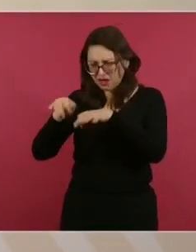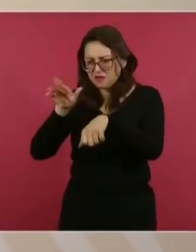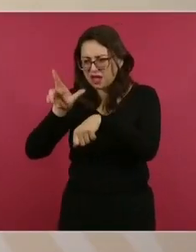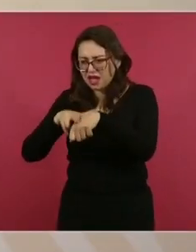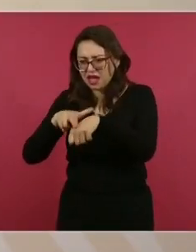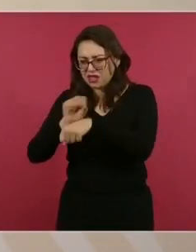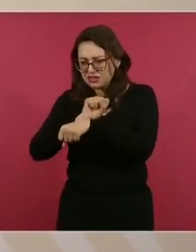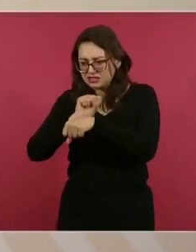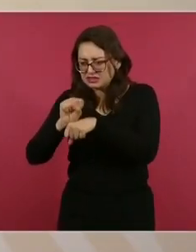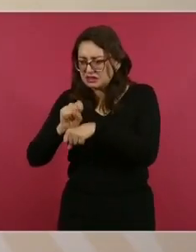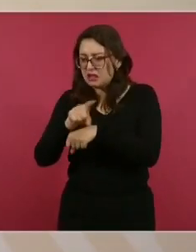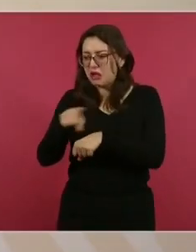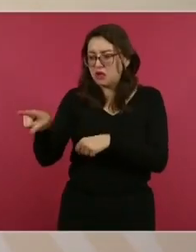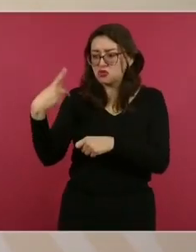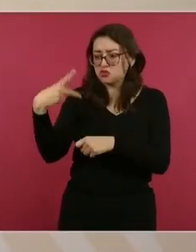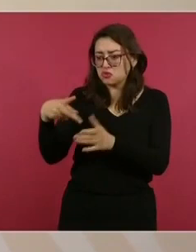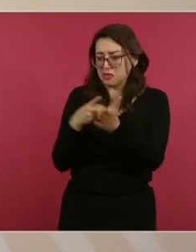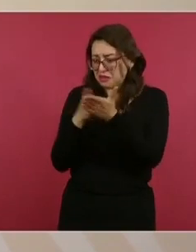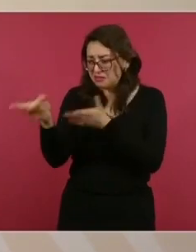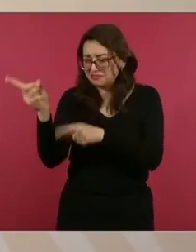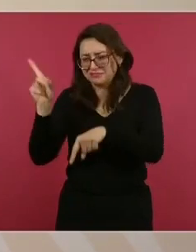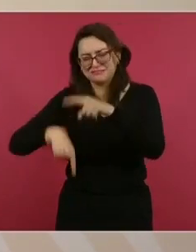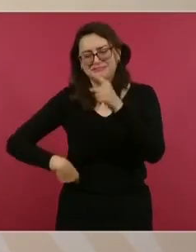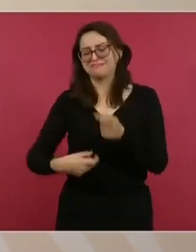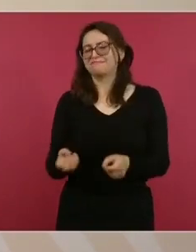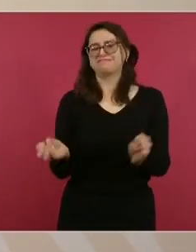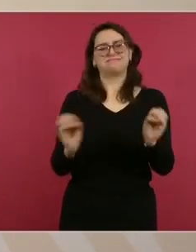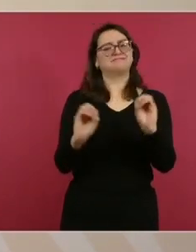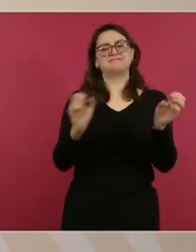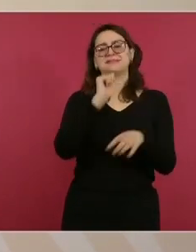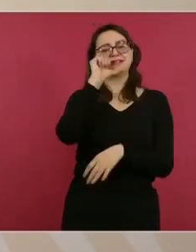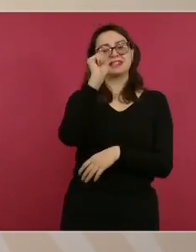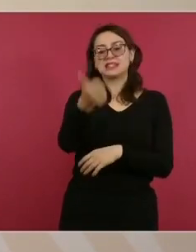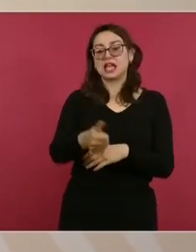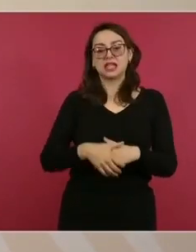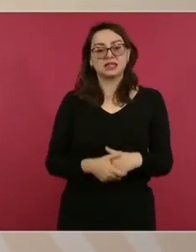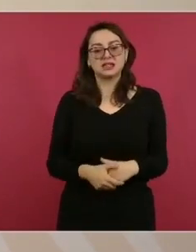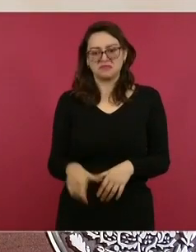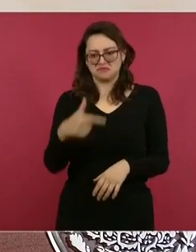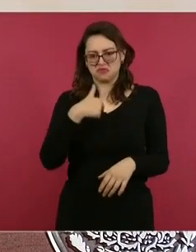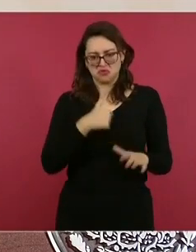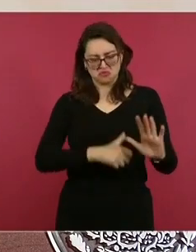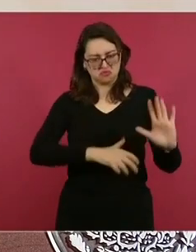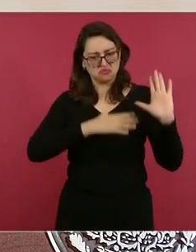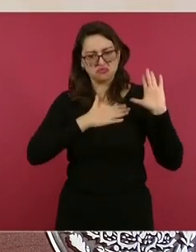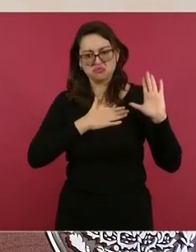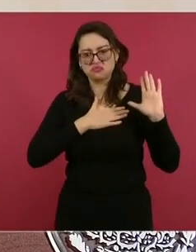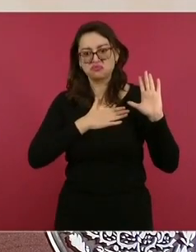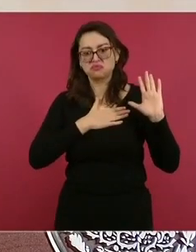es mi palabra y soy un hombre de palabra